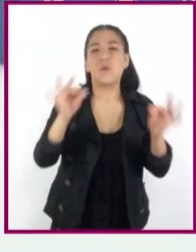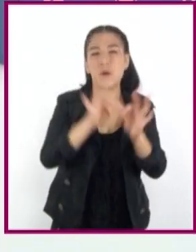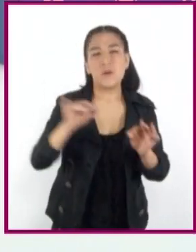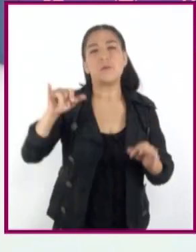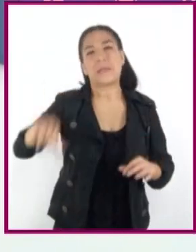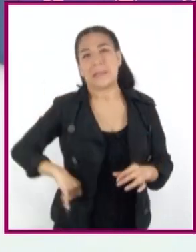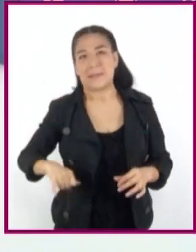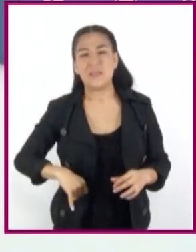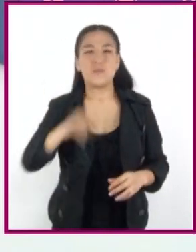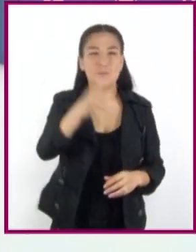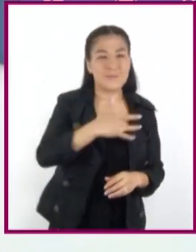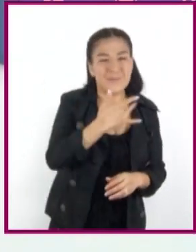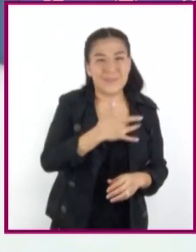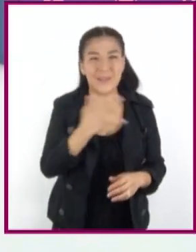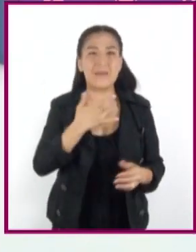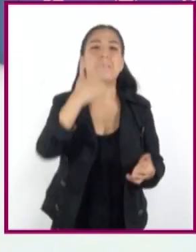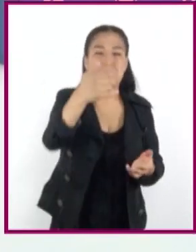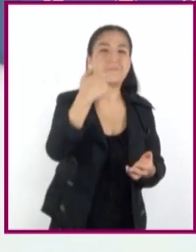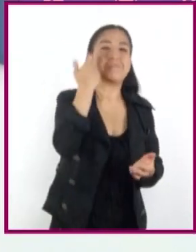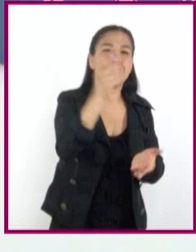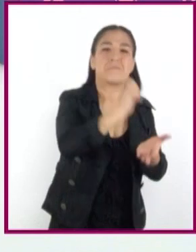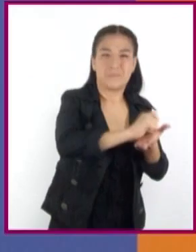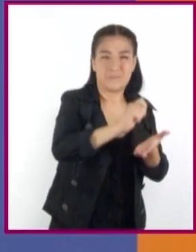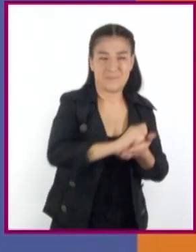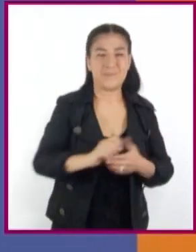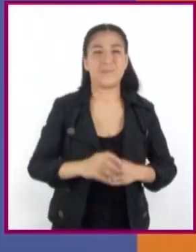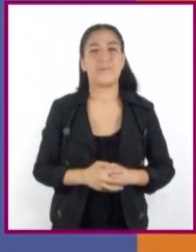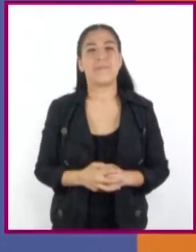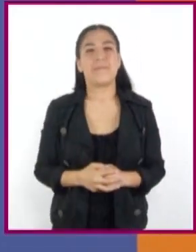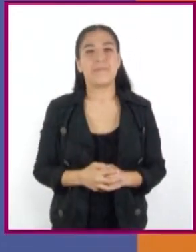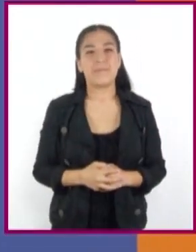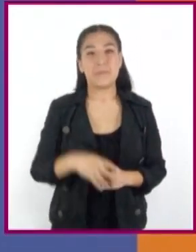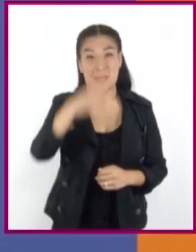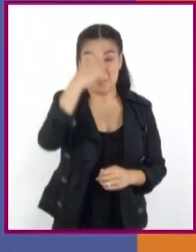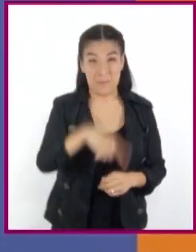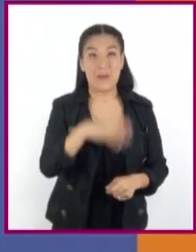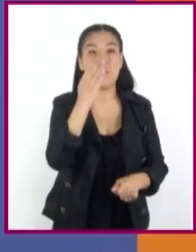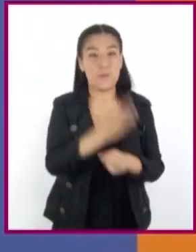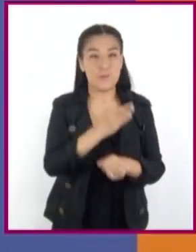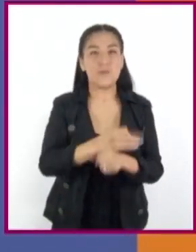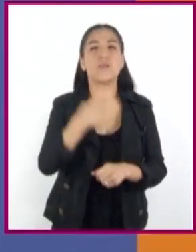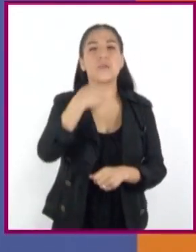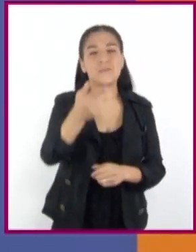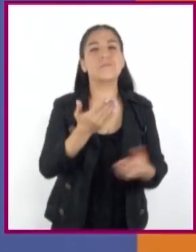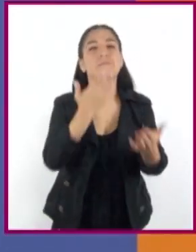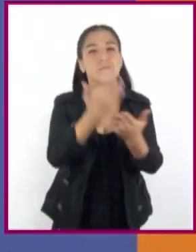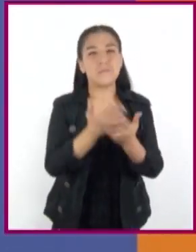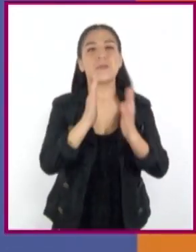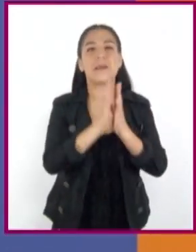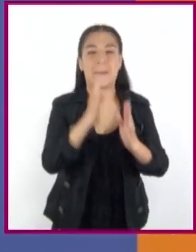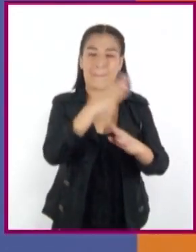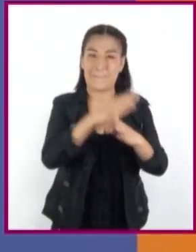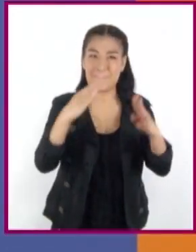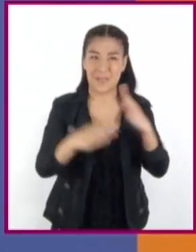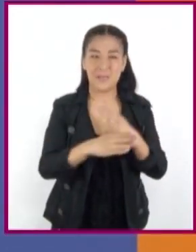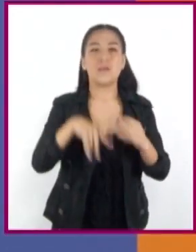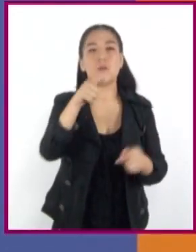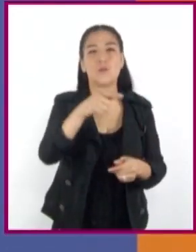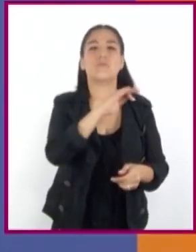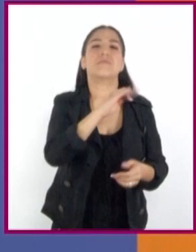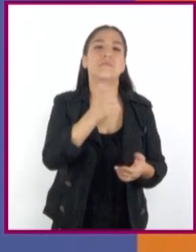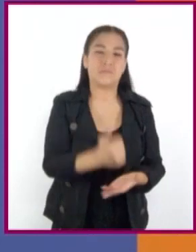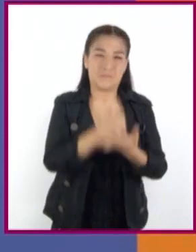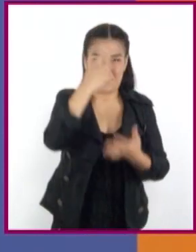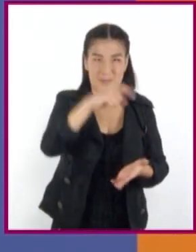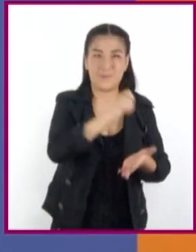inquietudes que vayan surgiendo mientras avanzamos. Para lo cual, les pido que dispongan de los materiales que les permitan tomar